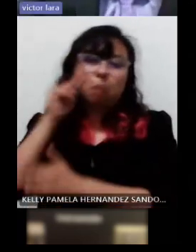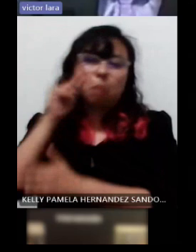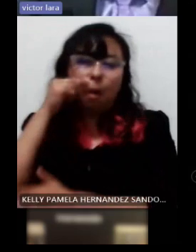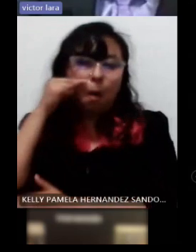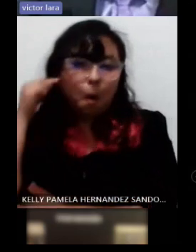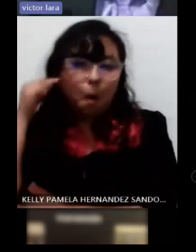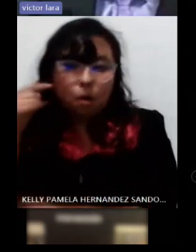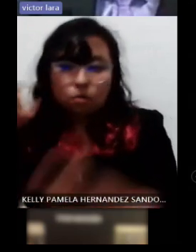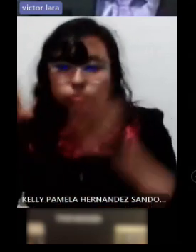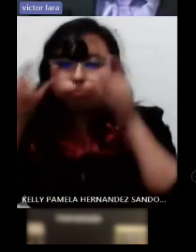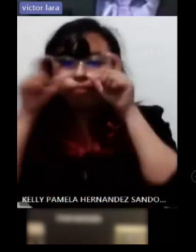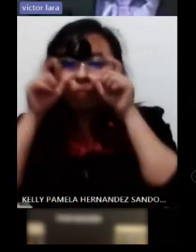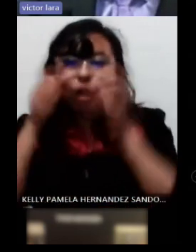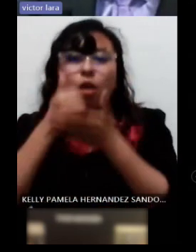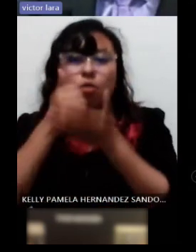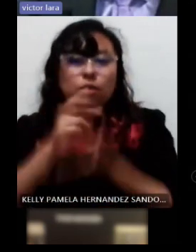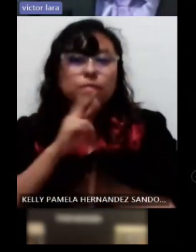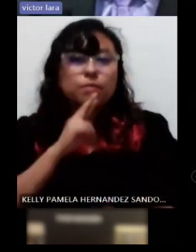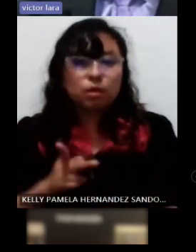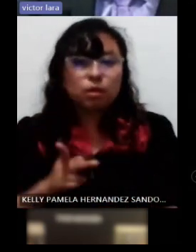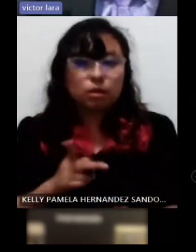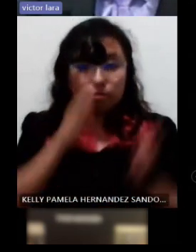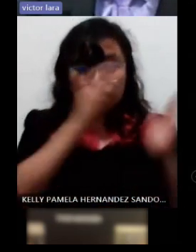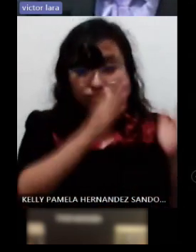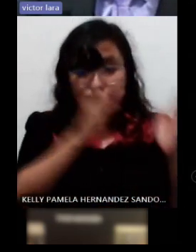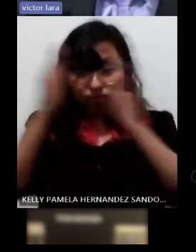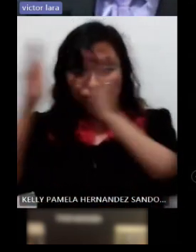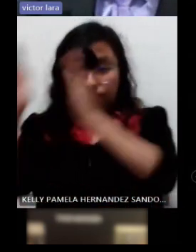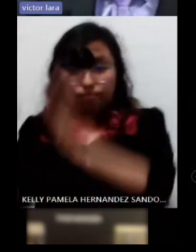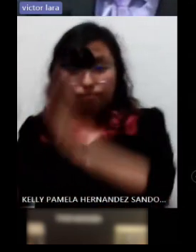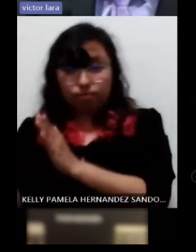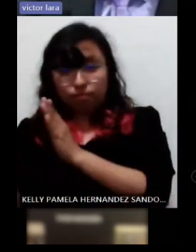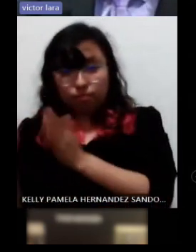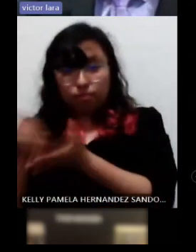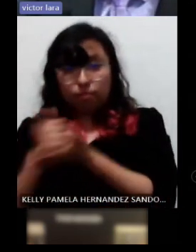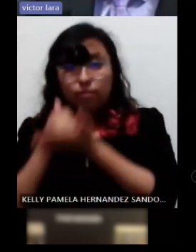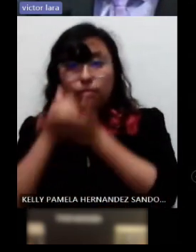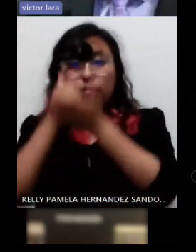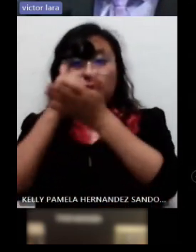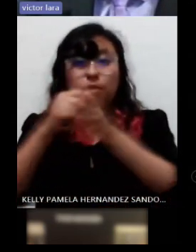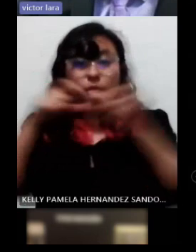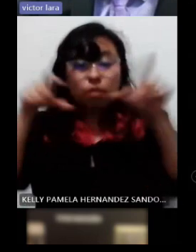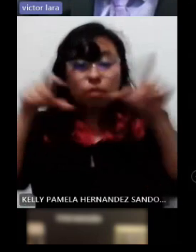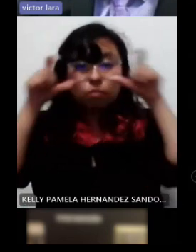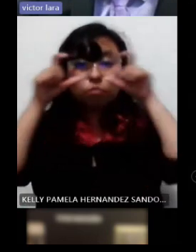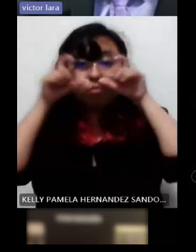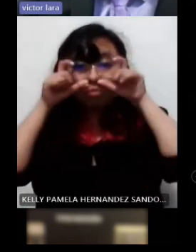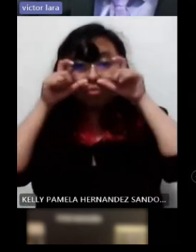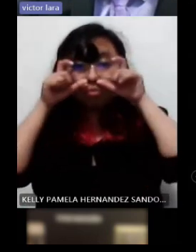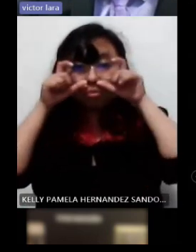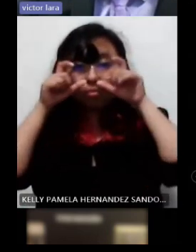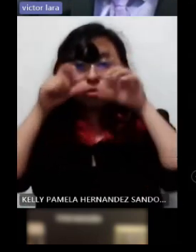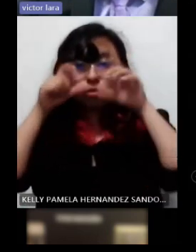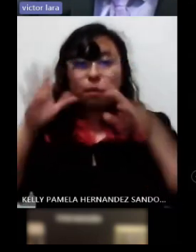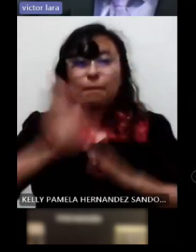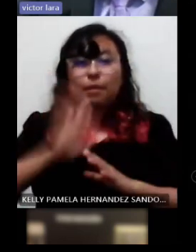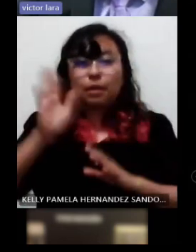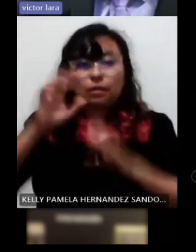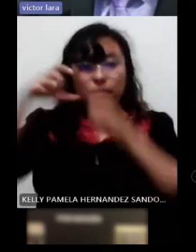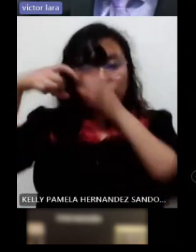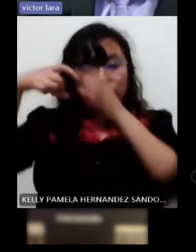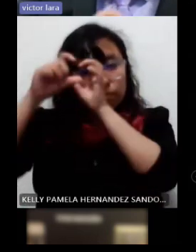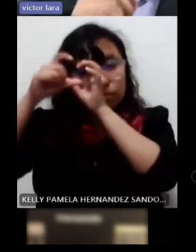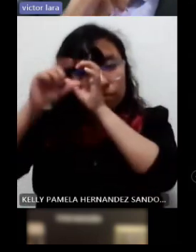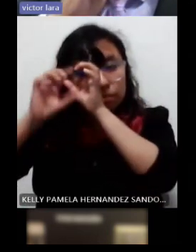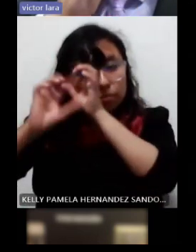del lado derecho van a ver que se le adapta un sistema que se llama telescópico que prácticamente es